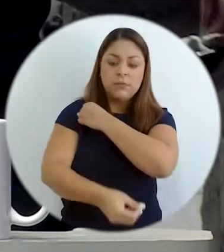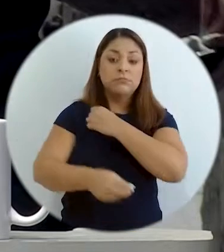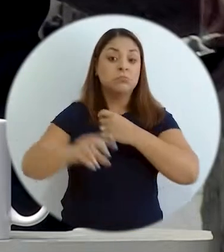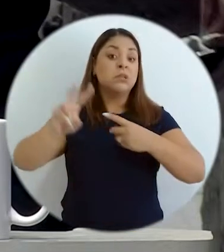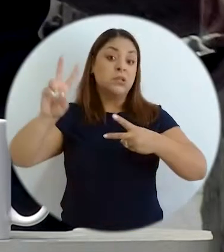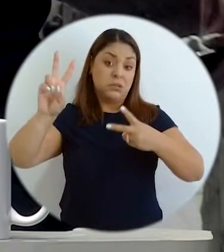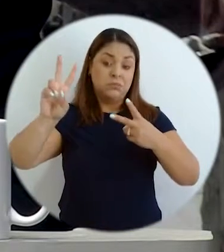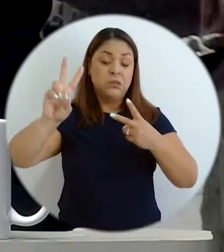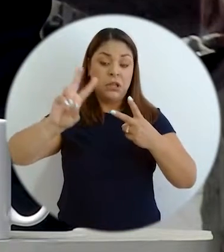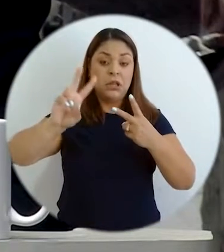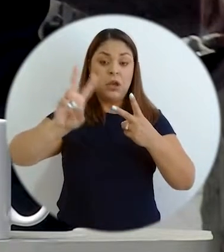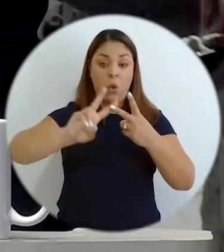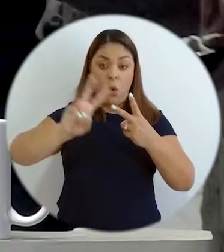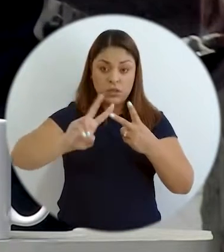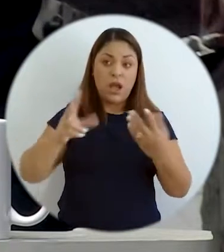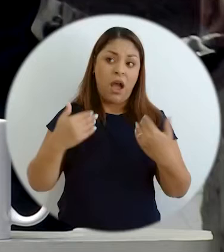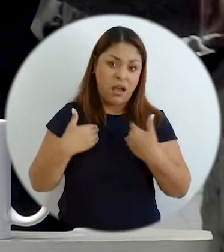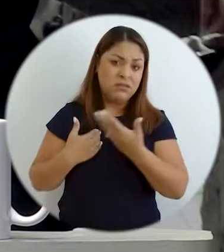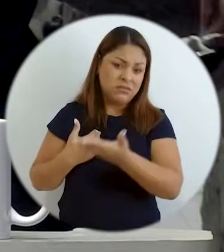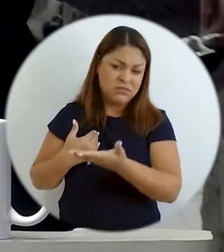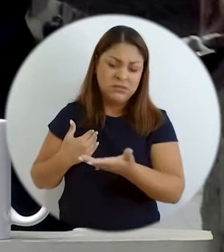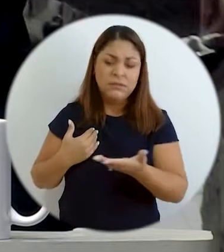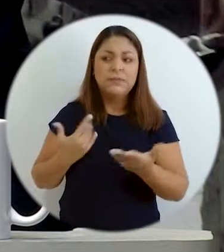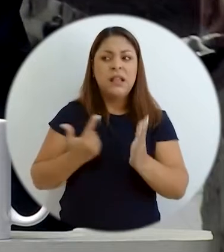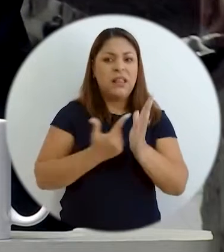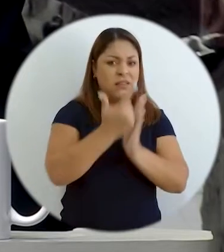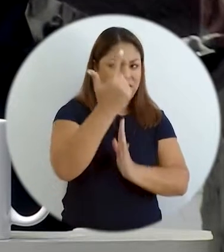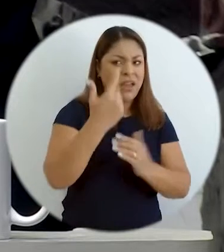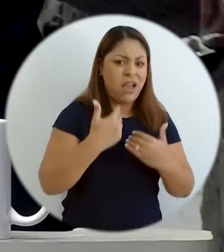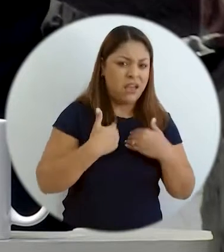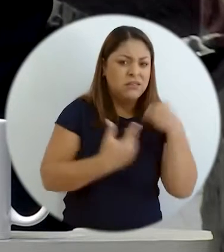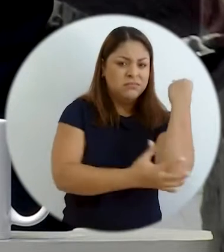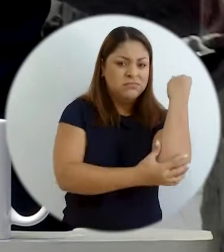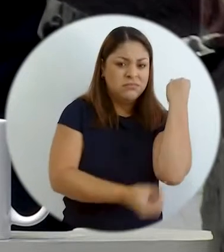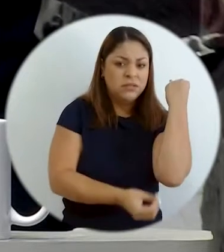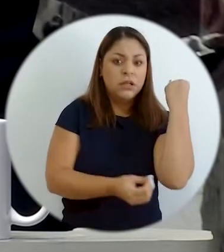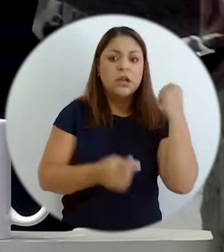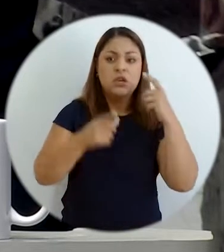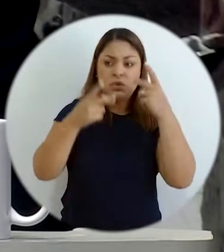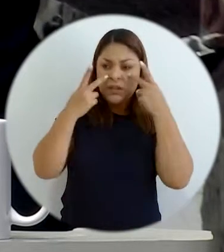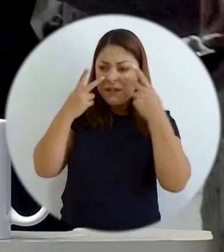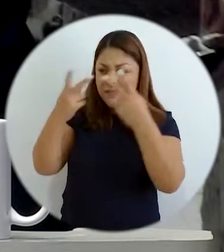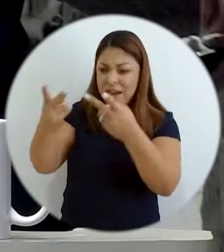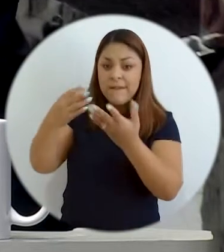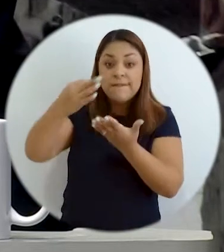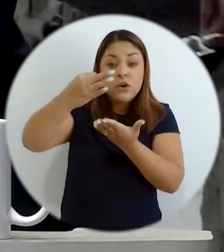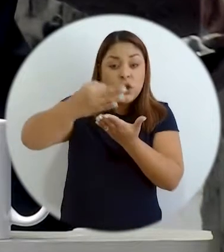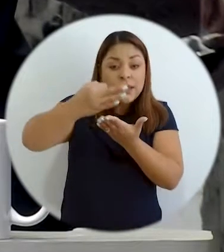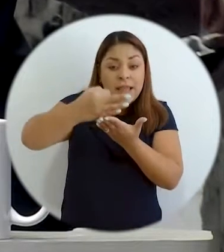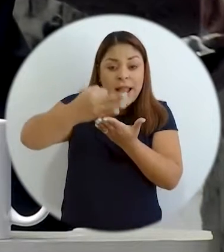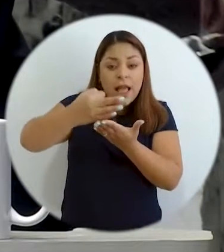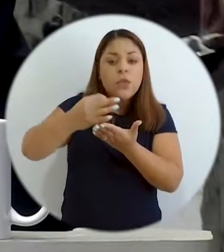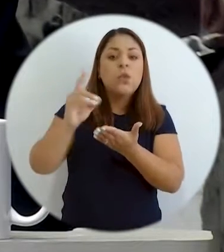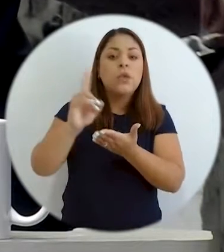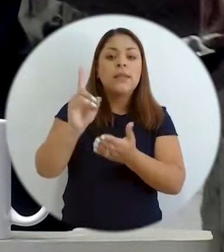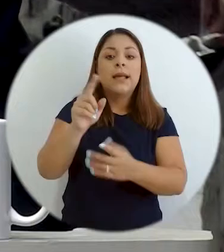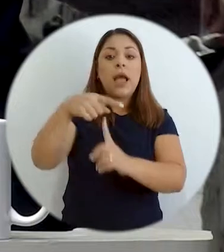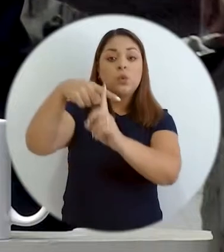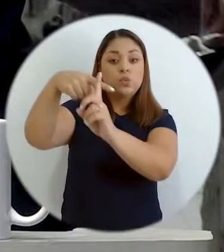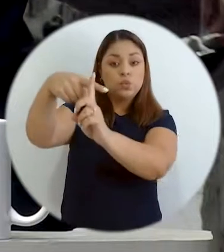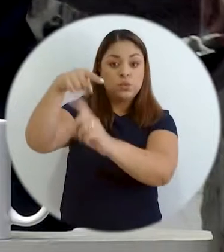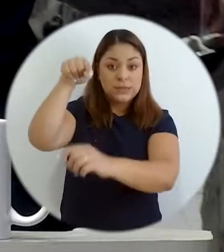Nicoya incluso, incluso algunos distritos de Liberia. Cuando usted se pega la línea fronteriza, la cruz,